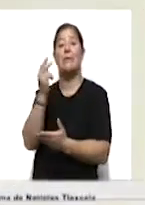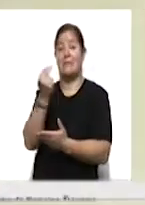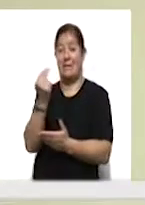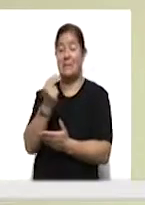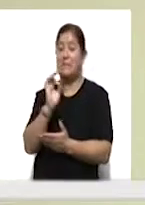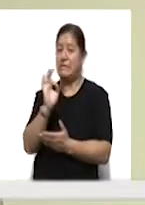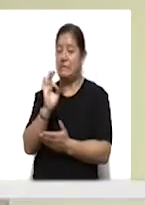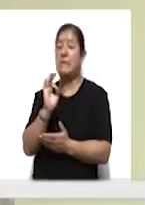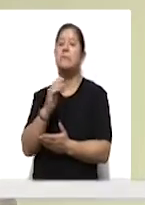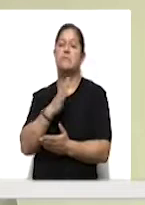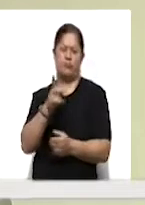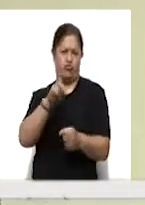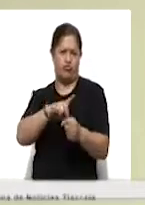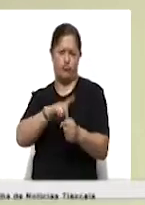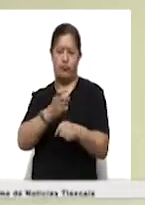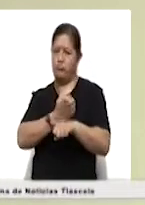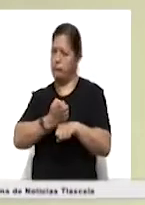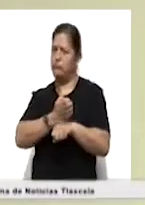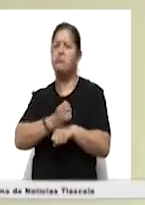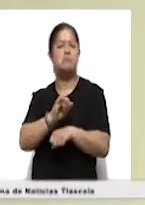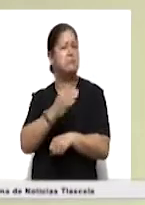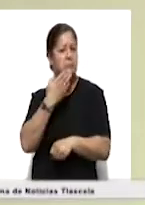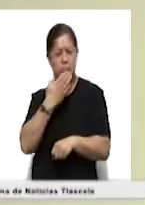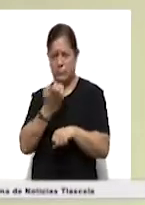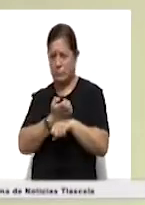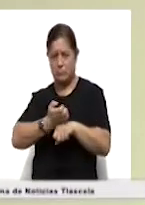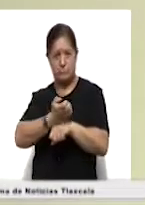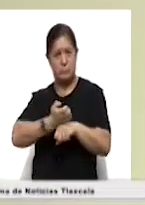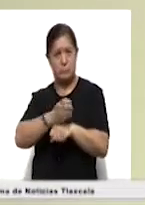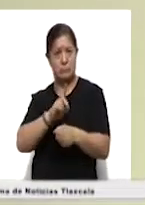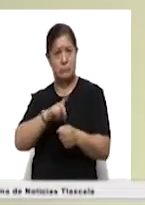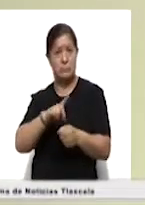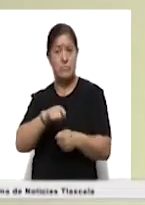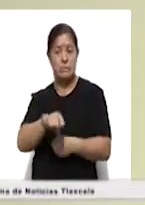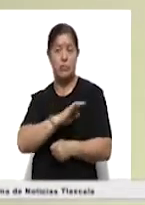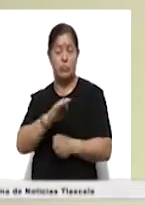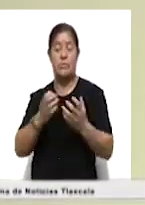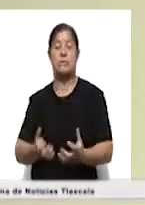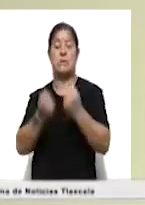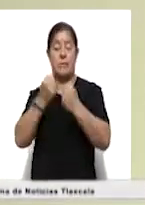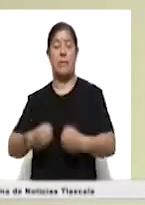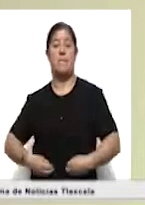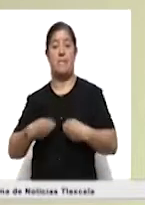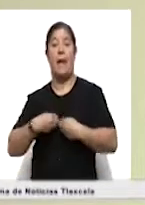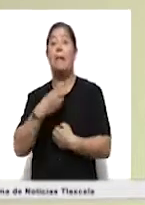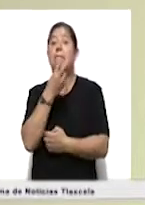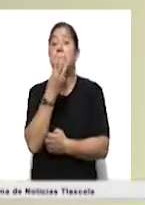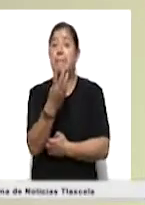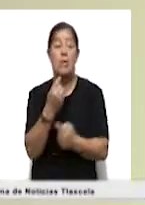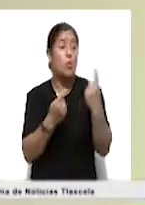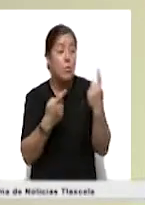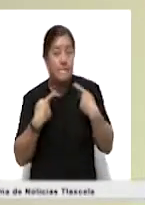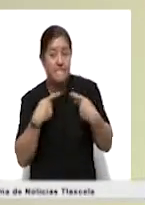¿Qué es donar sangre? Como todos lo dicen, puede salvar hasta tres vidas, pero no nada más es